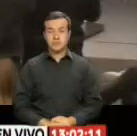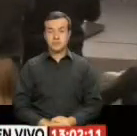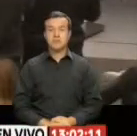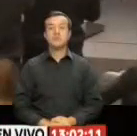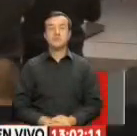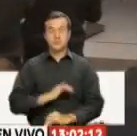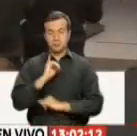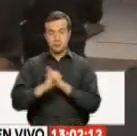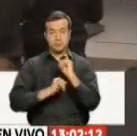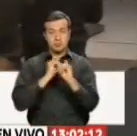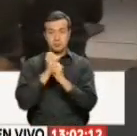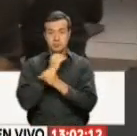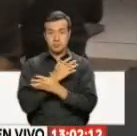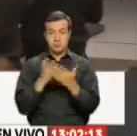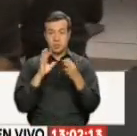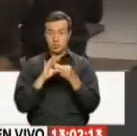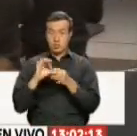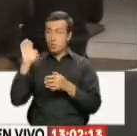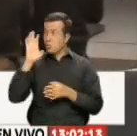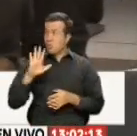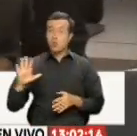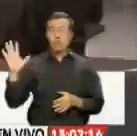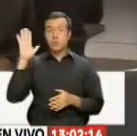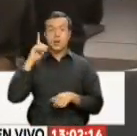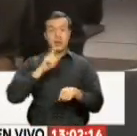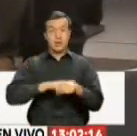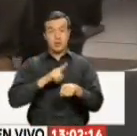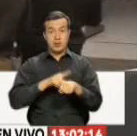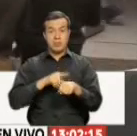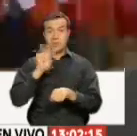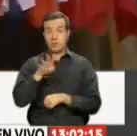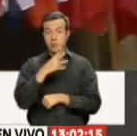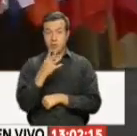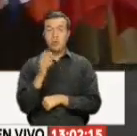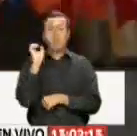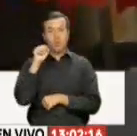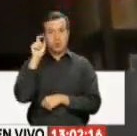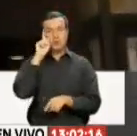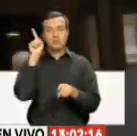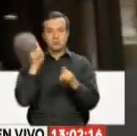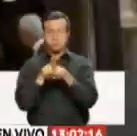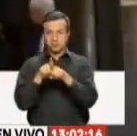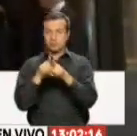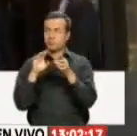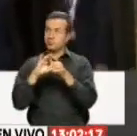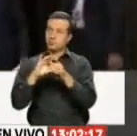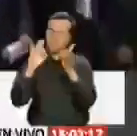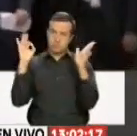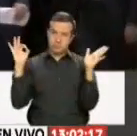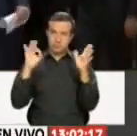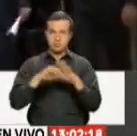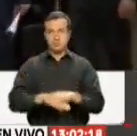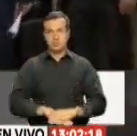En lo internacional, la Unión Europea extendió el tiempo a Reino Unido para lograr un acuerdo y llegar al Brexit.